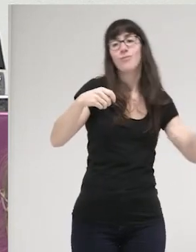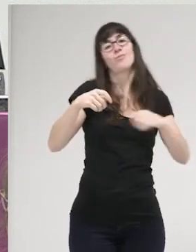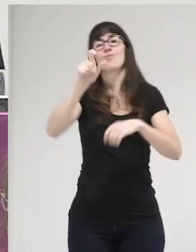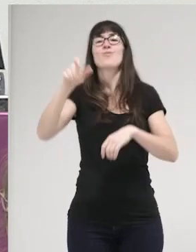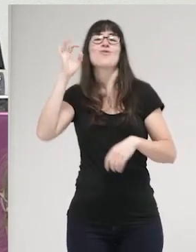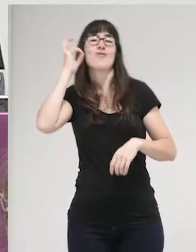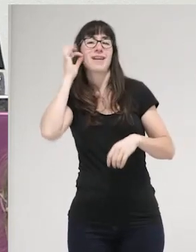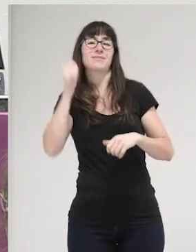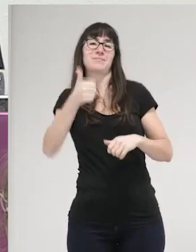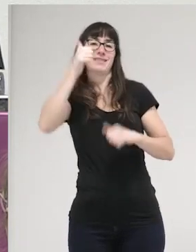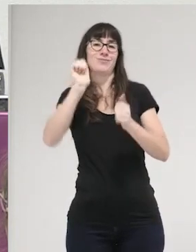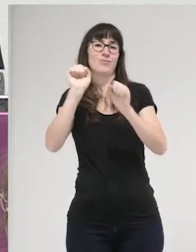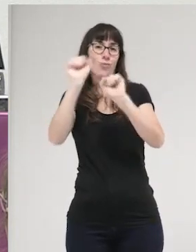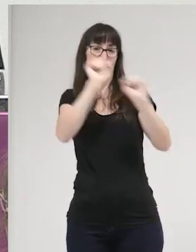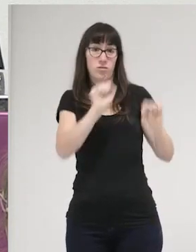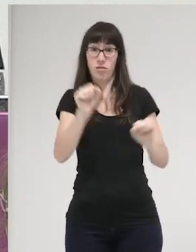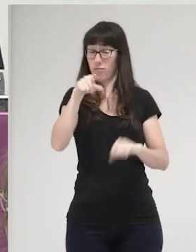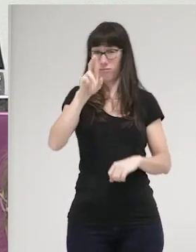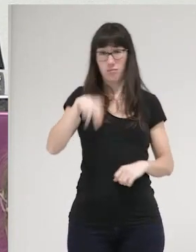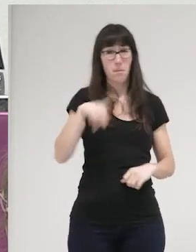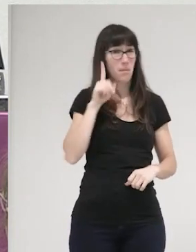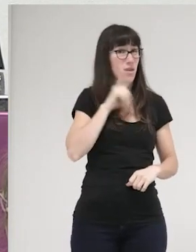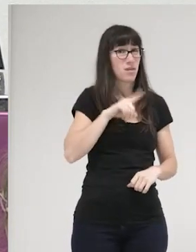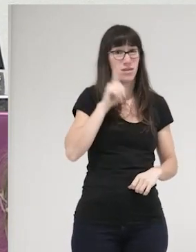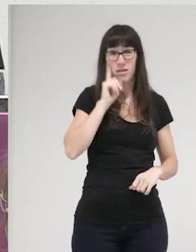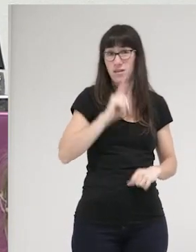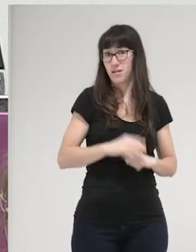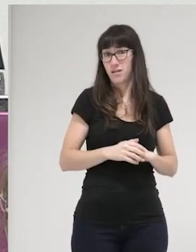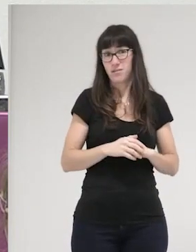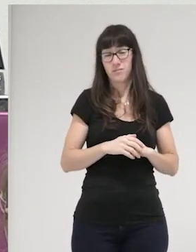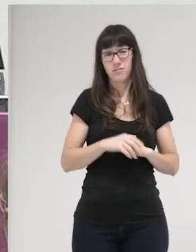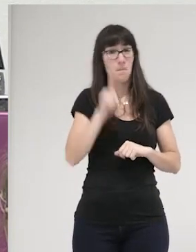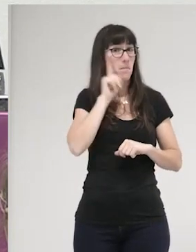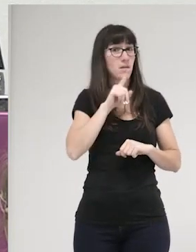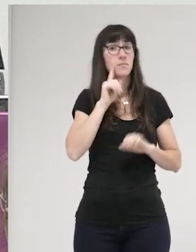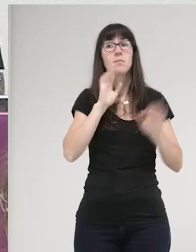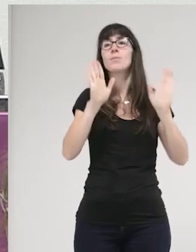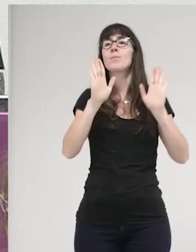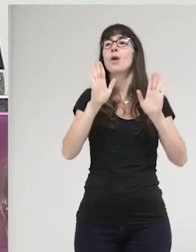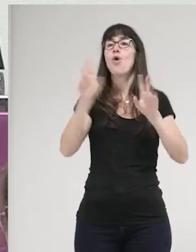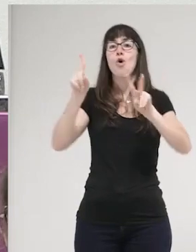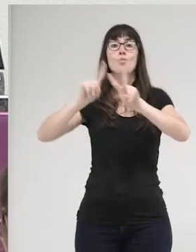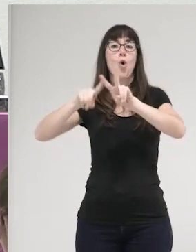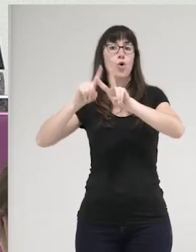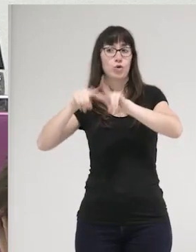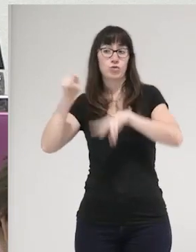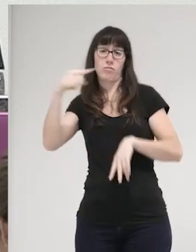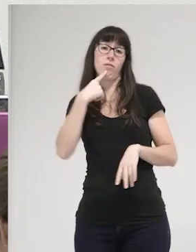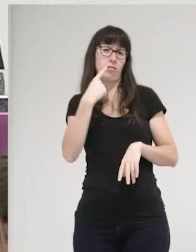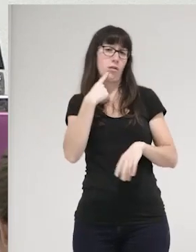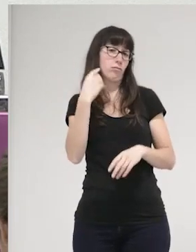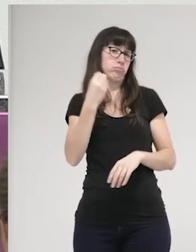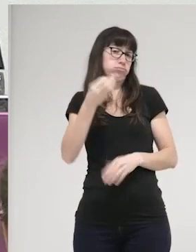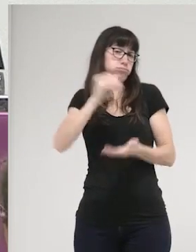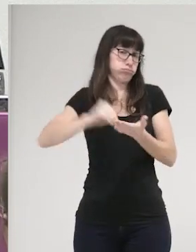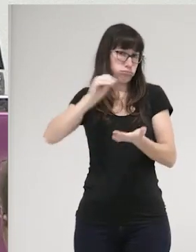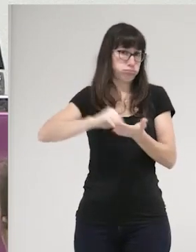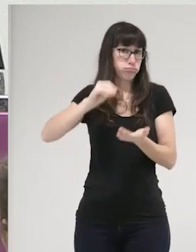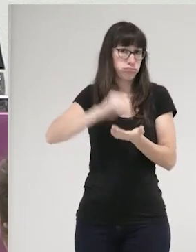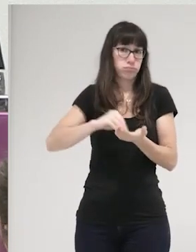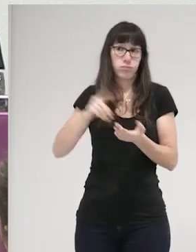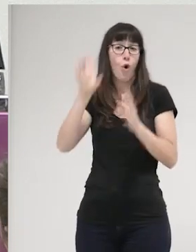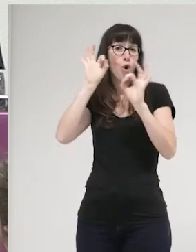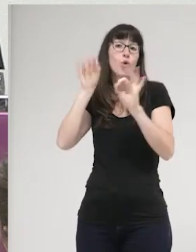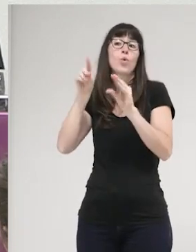Pero lo preocupante no es que lo digan, por ejemplo, los de Vox, que lo dicen a menudo, pero esto está en perfecta